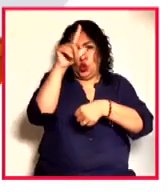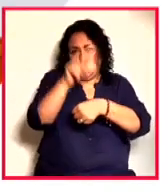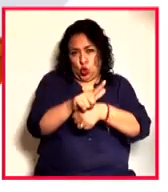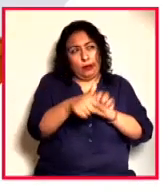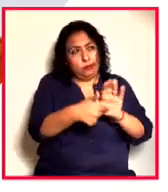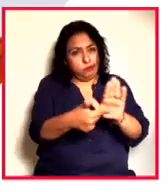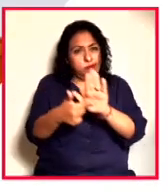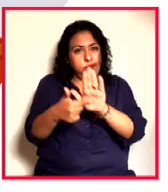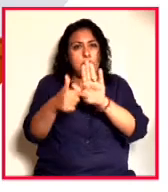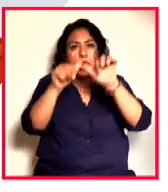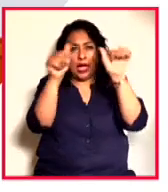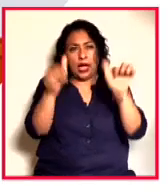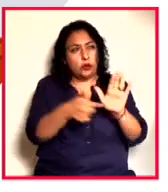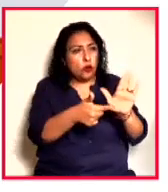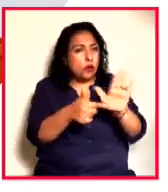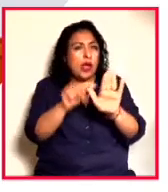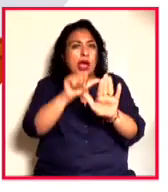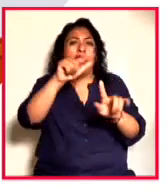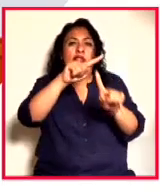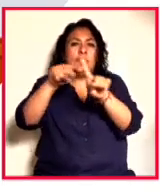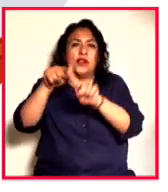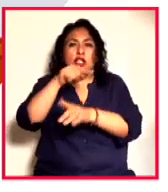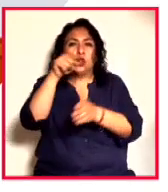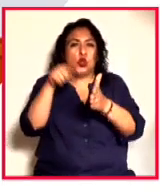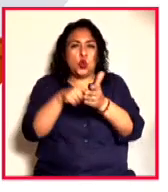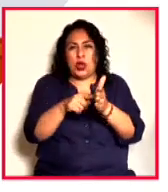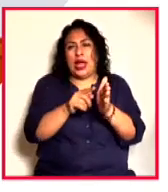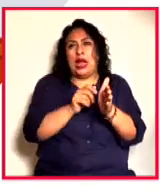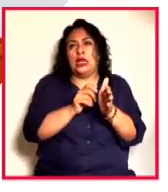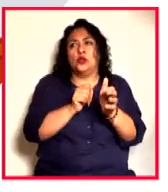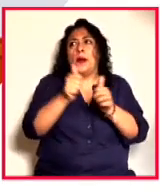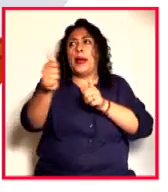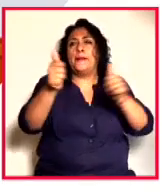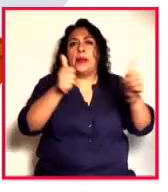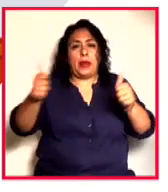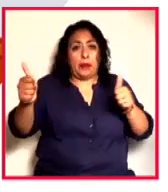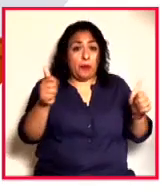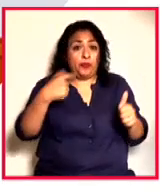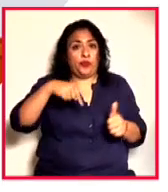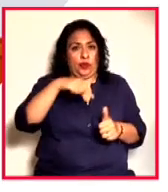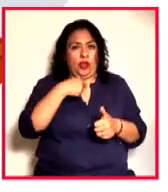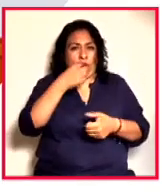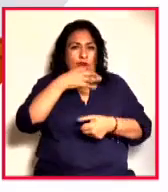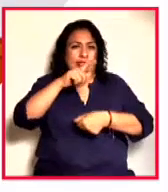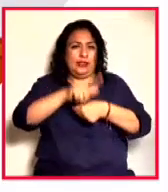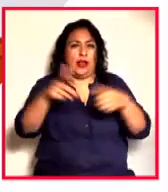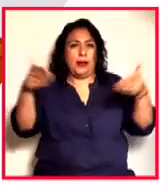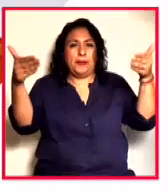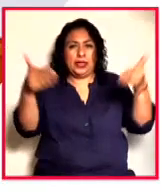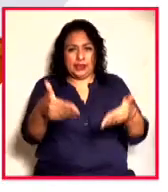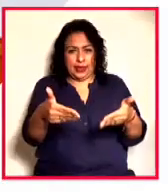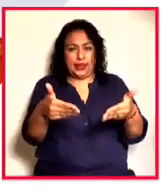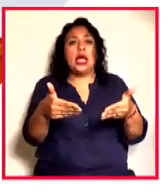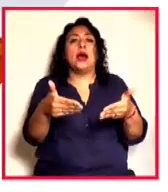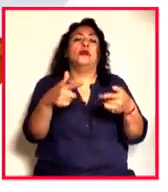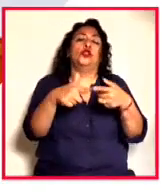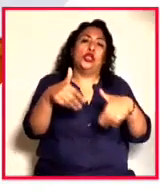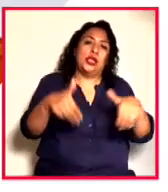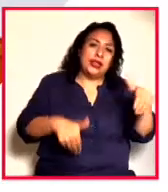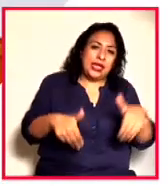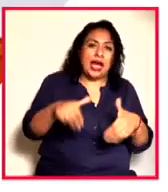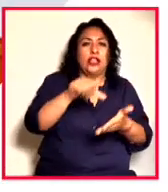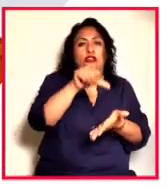arte a diversos espacios descentralizados. Entonces, nosotros el festival lo presentamos, además de teatros y centros